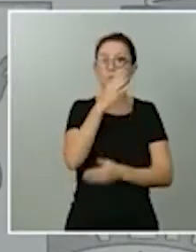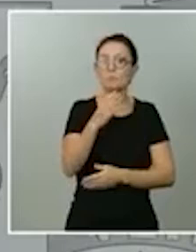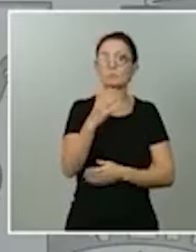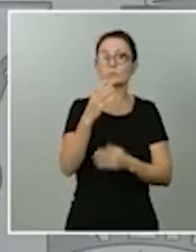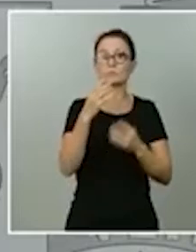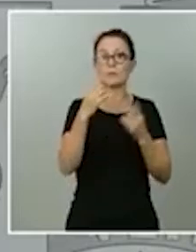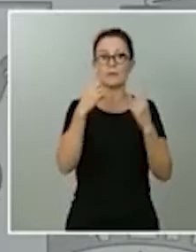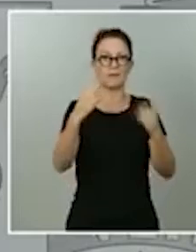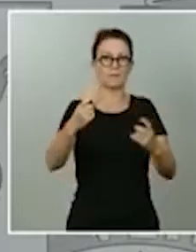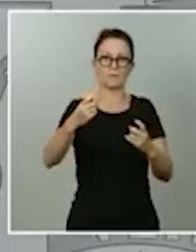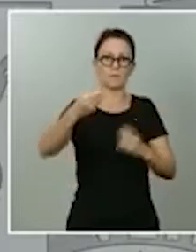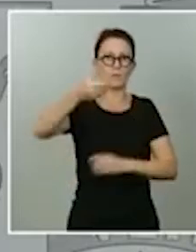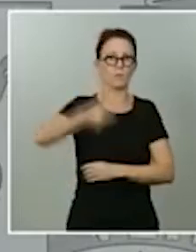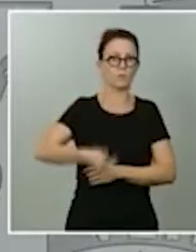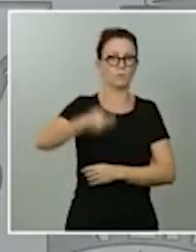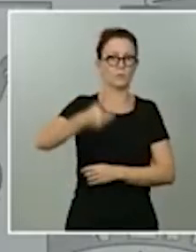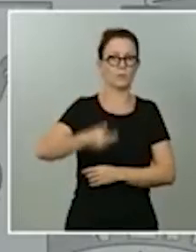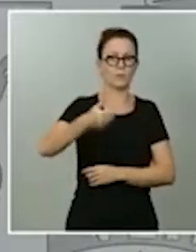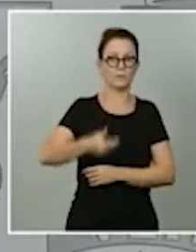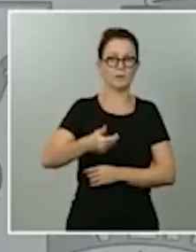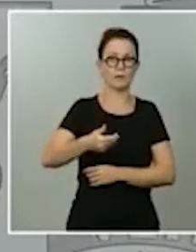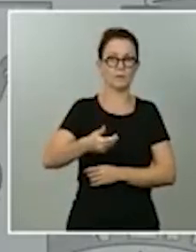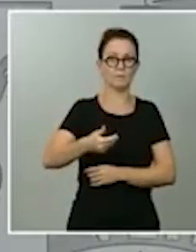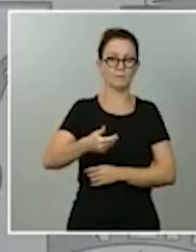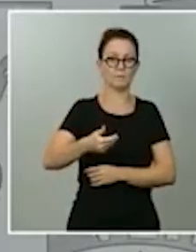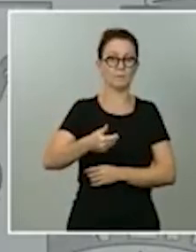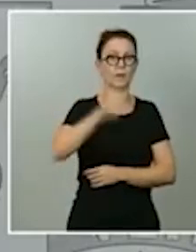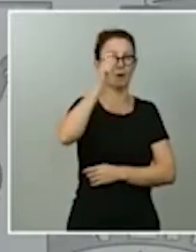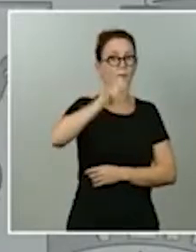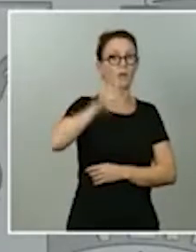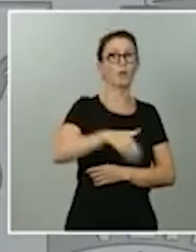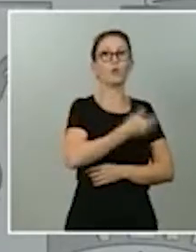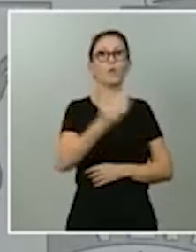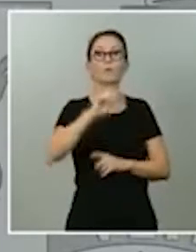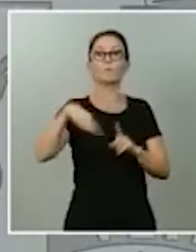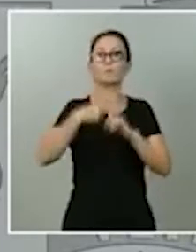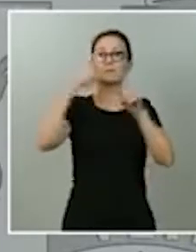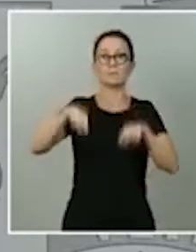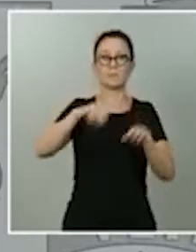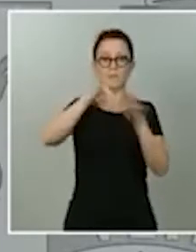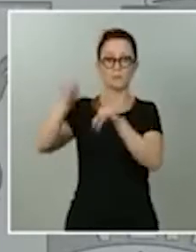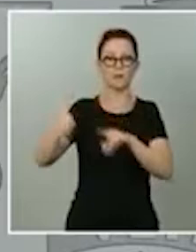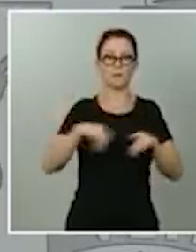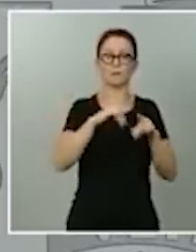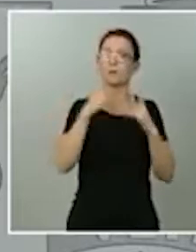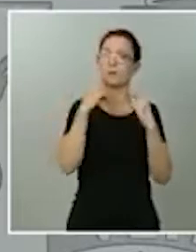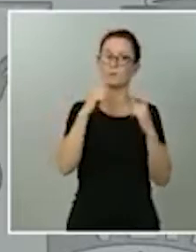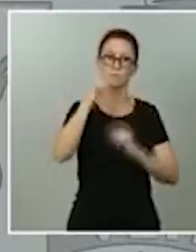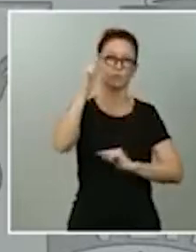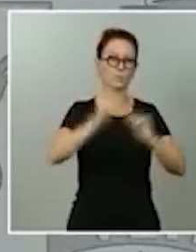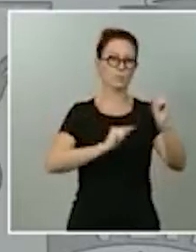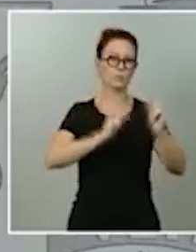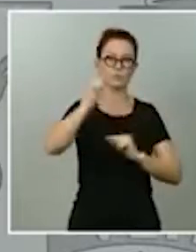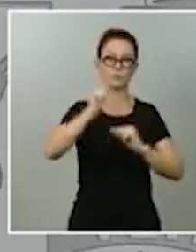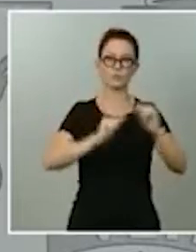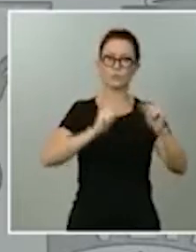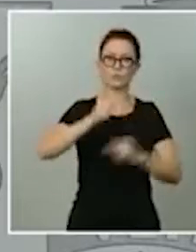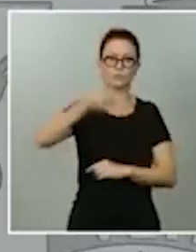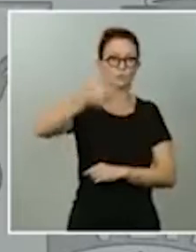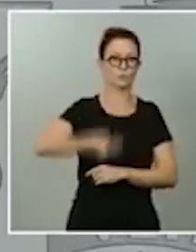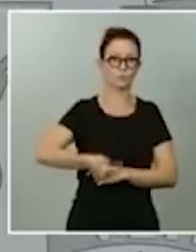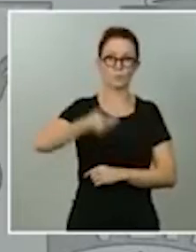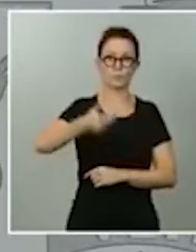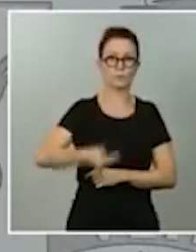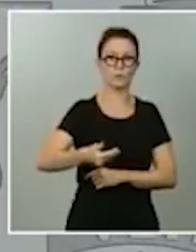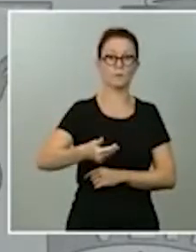punto de vista ciudadano y desde el punto de vista territorial tener unos nuevos presupuestos que hagan algo muy importante y es vehicular toda la